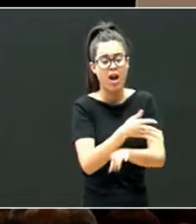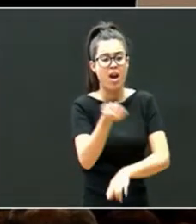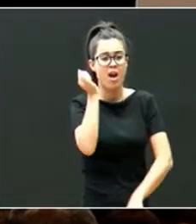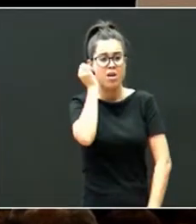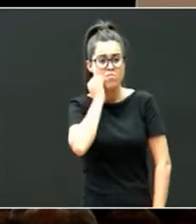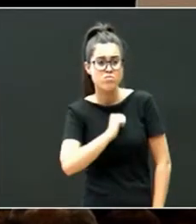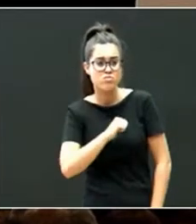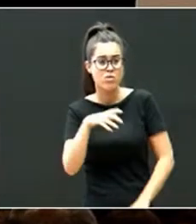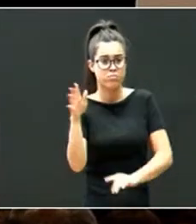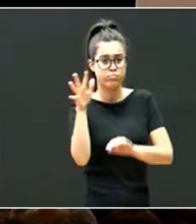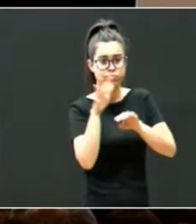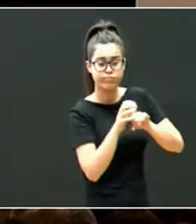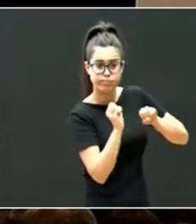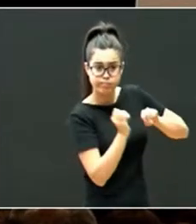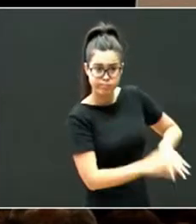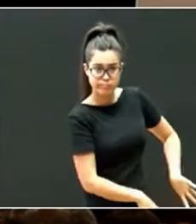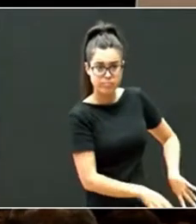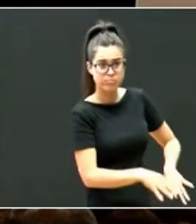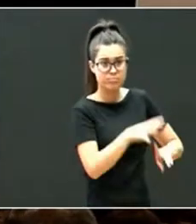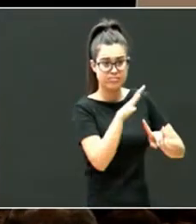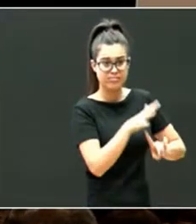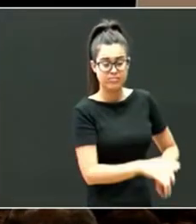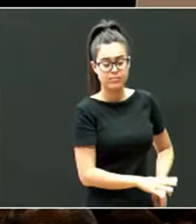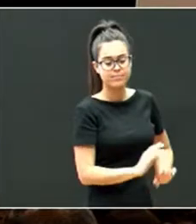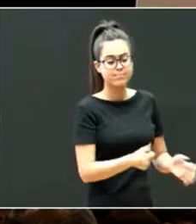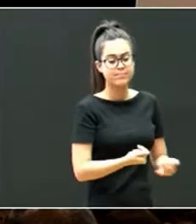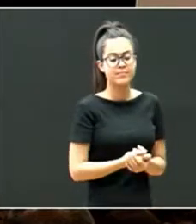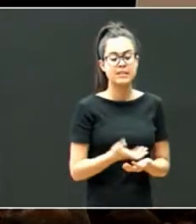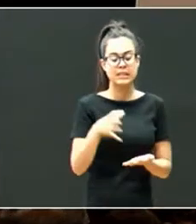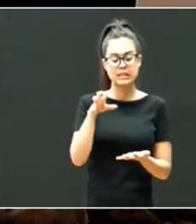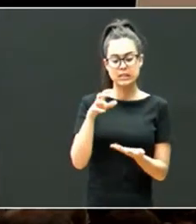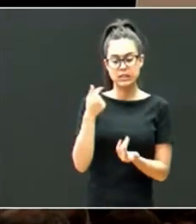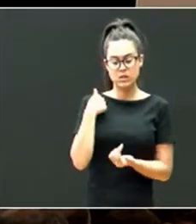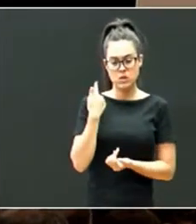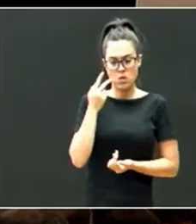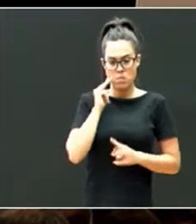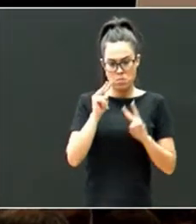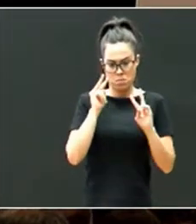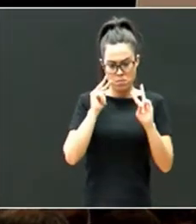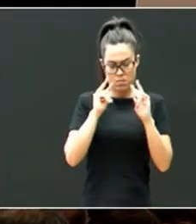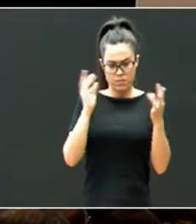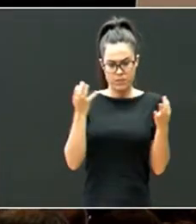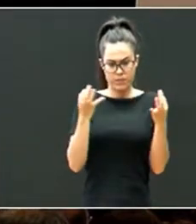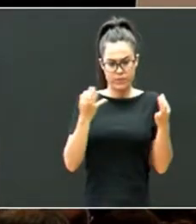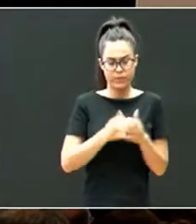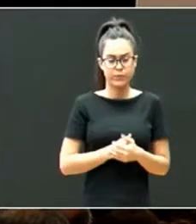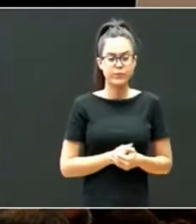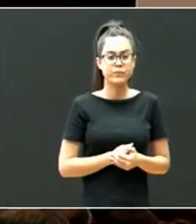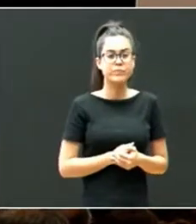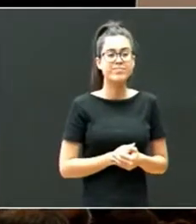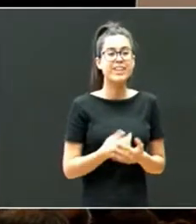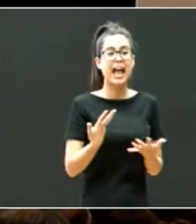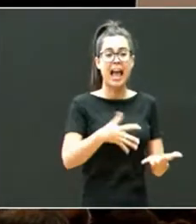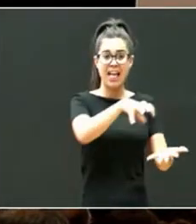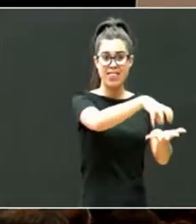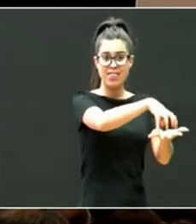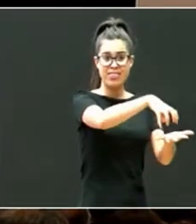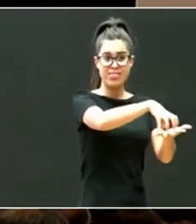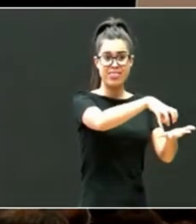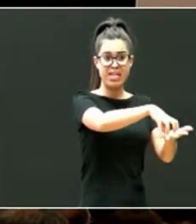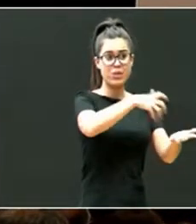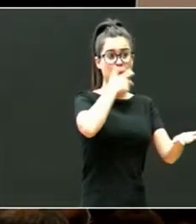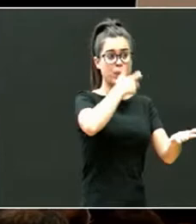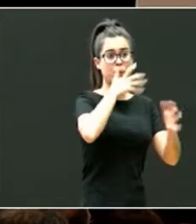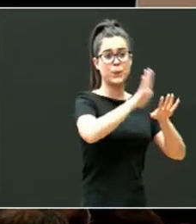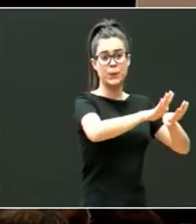en dichas instituciones lo que eu podo ver é que o tempo de institucionalización pode oscilar